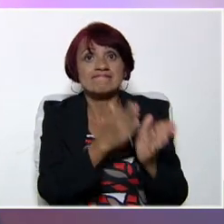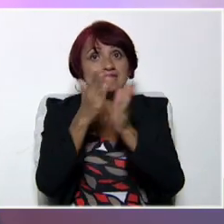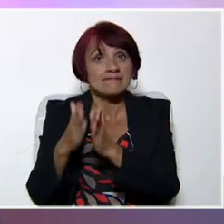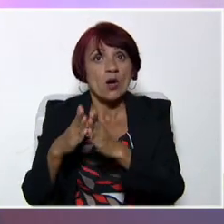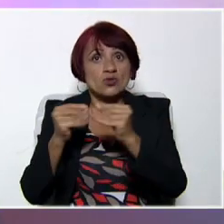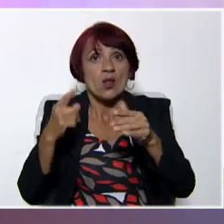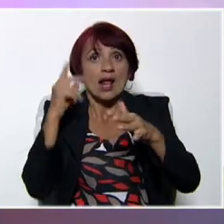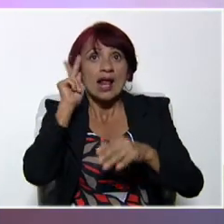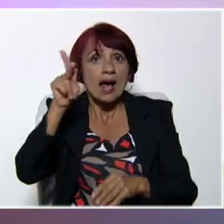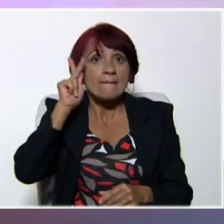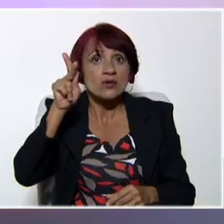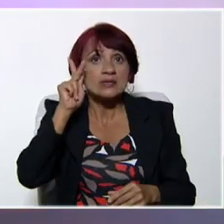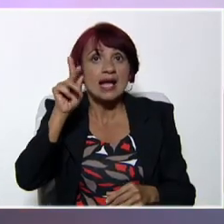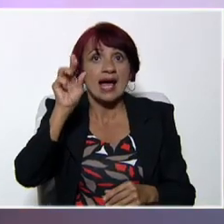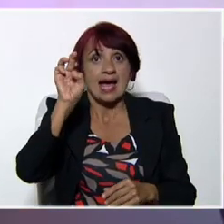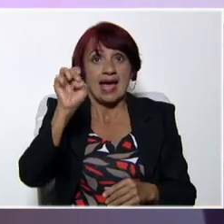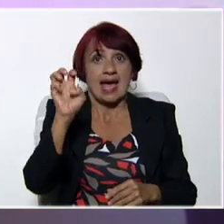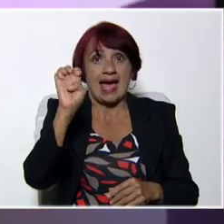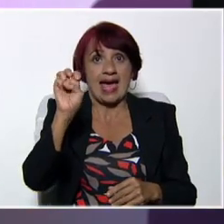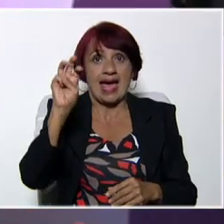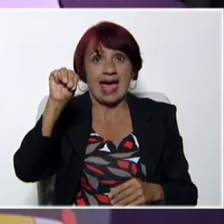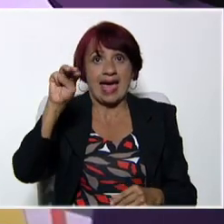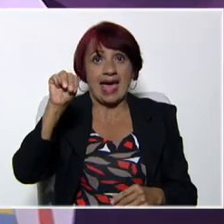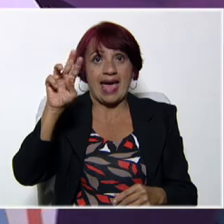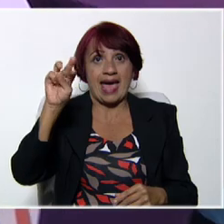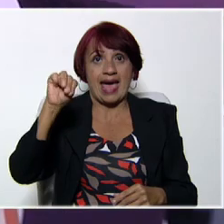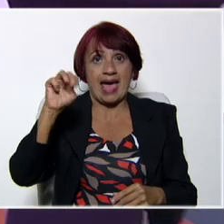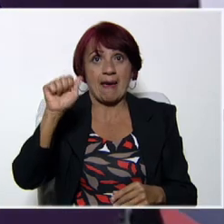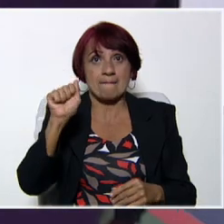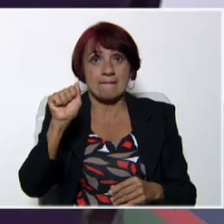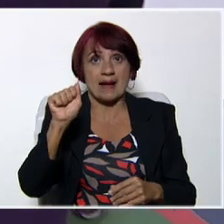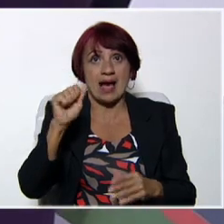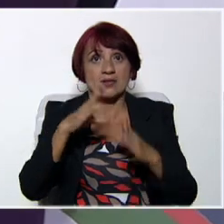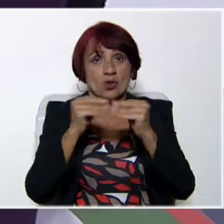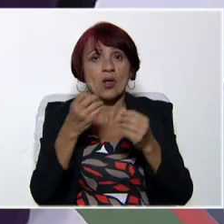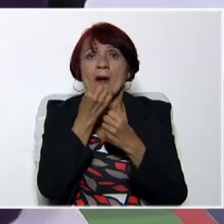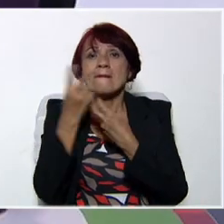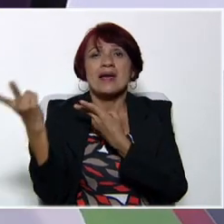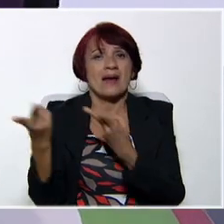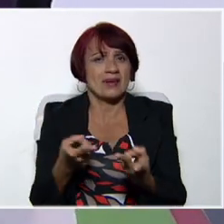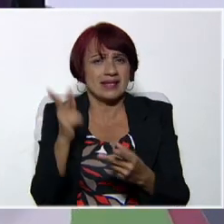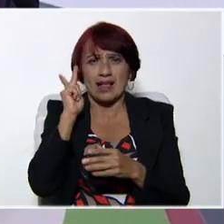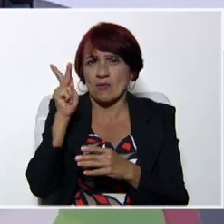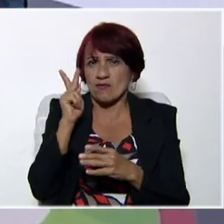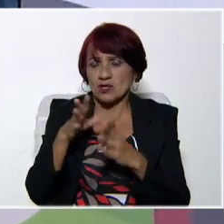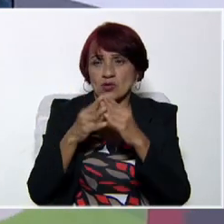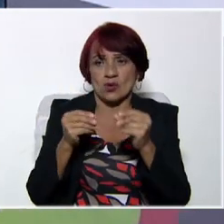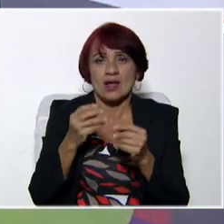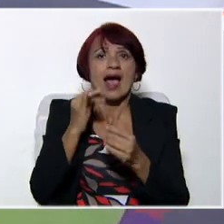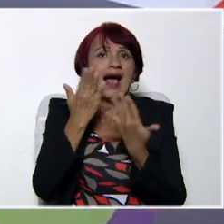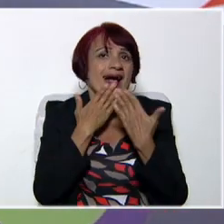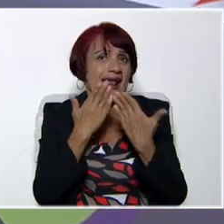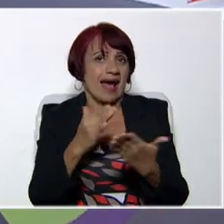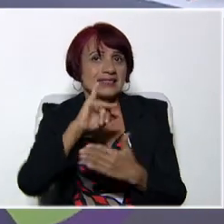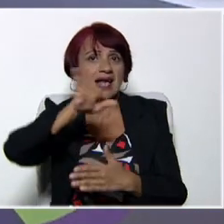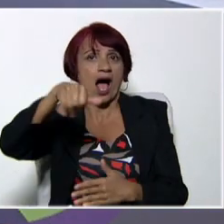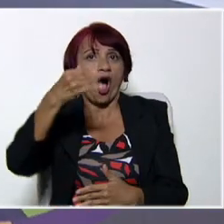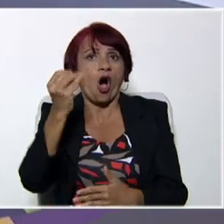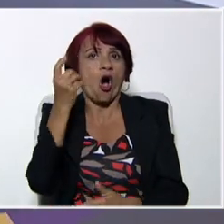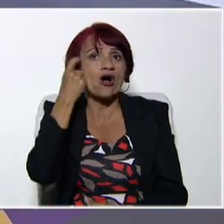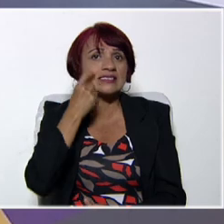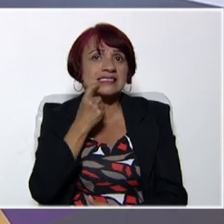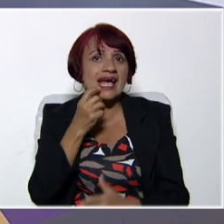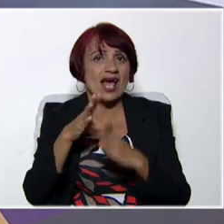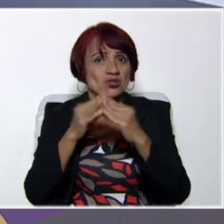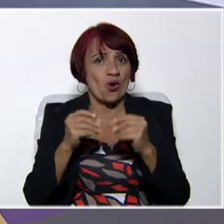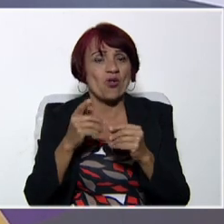una escuela nuestra profesora Egma Borromea. Así que muy buenas tardes, profesora. Bienvenida a este su programa. Hola, José Leonardo. Buenas tardes. ¿Cómo te encuentras?